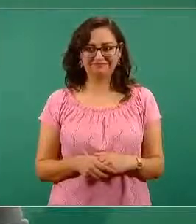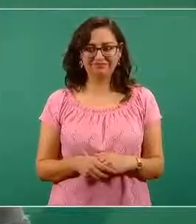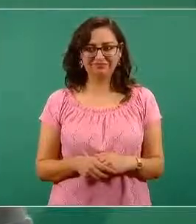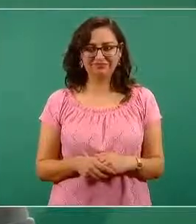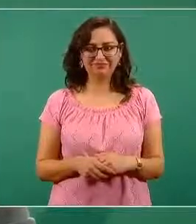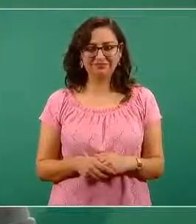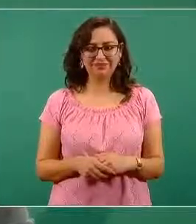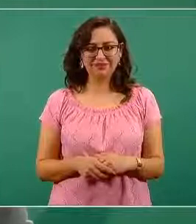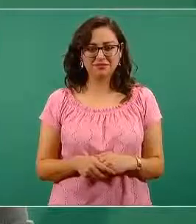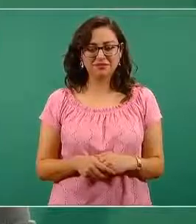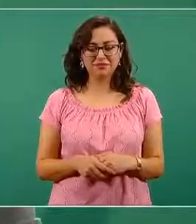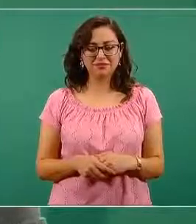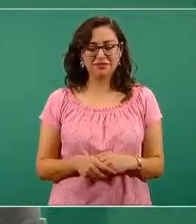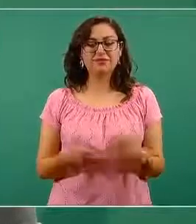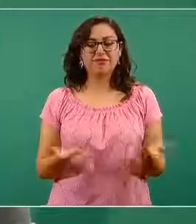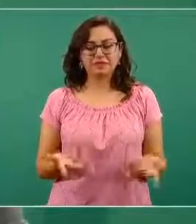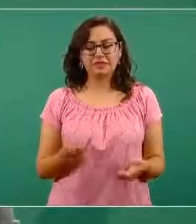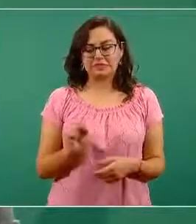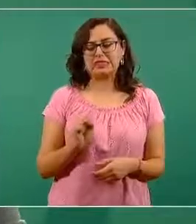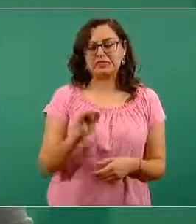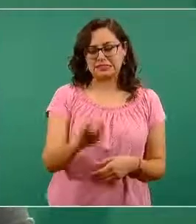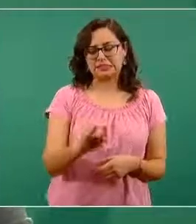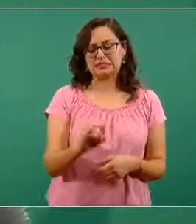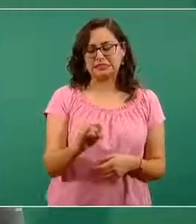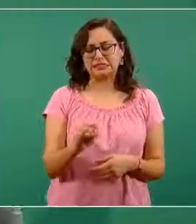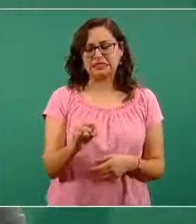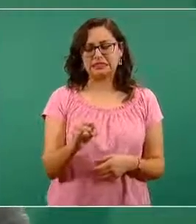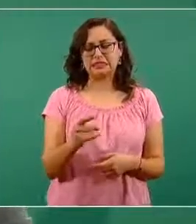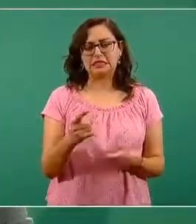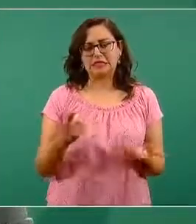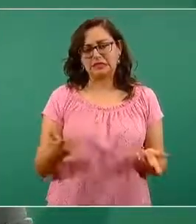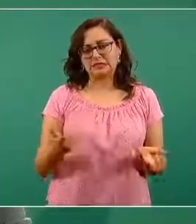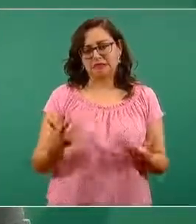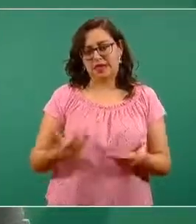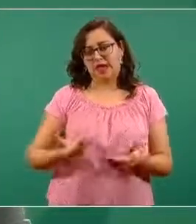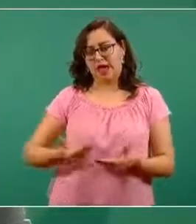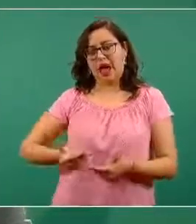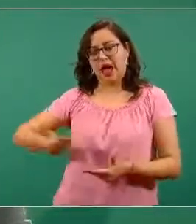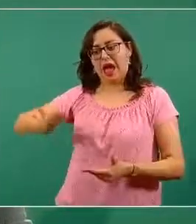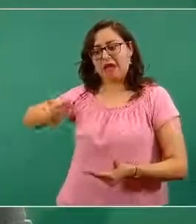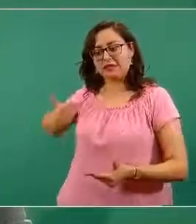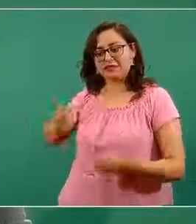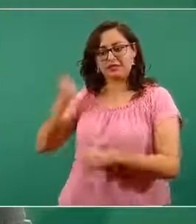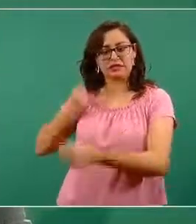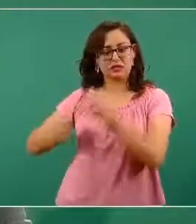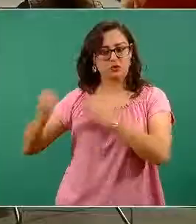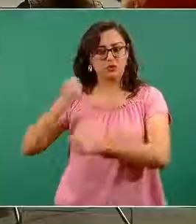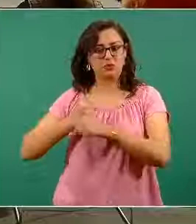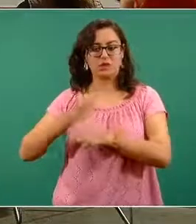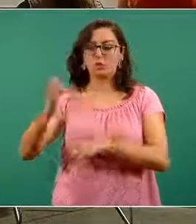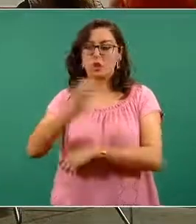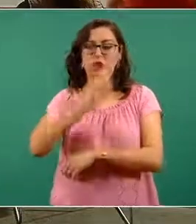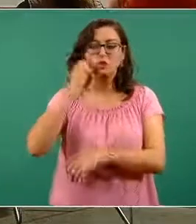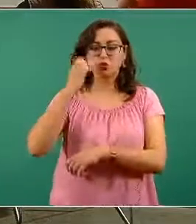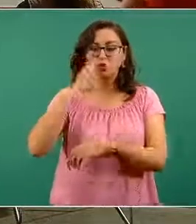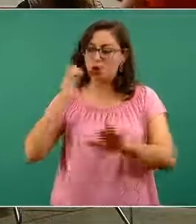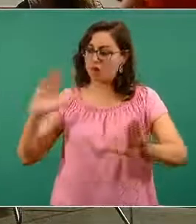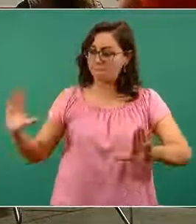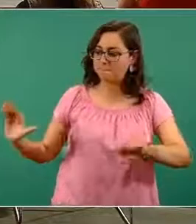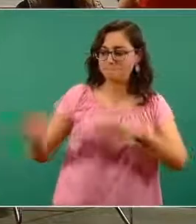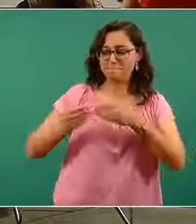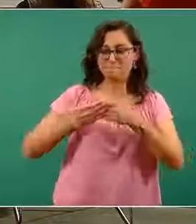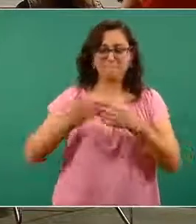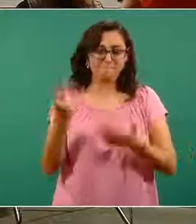es la razón por la cual se suspendieron las actividades escolares presenciales.